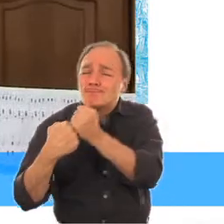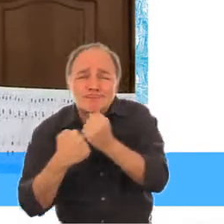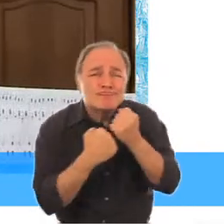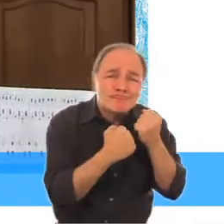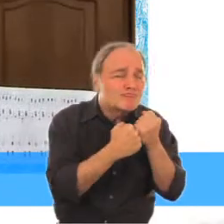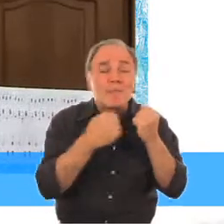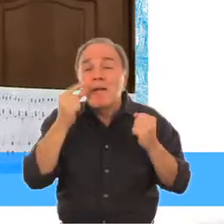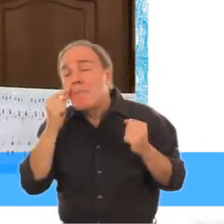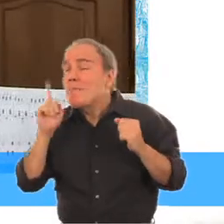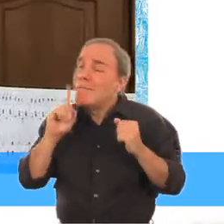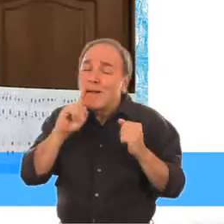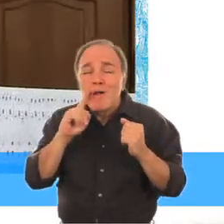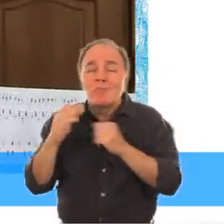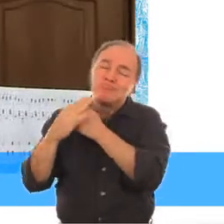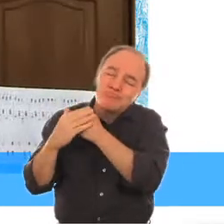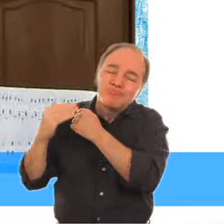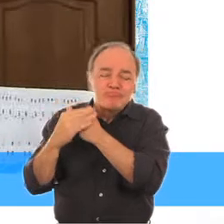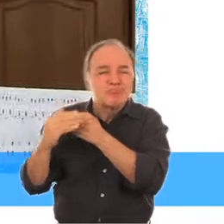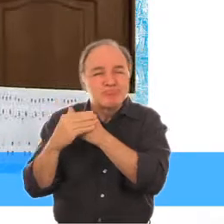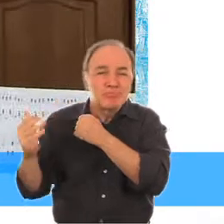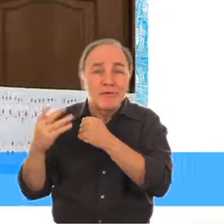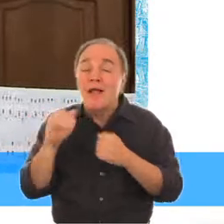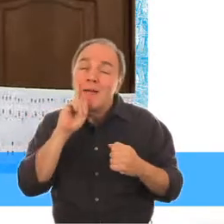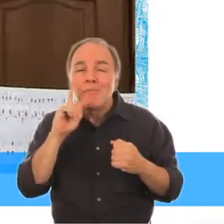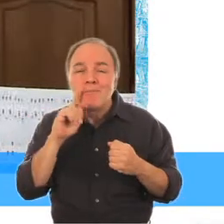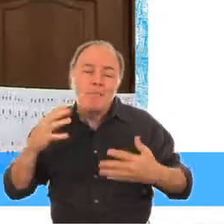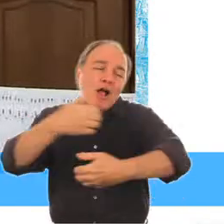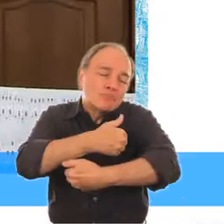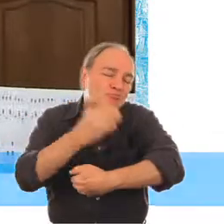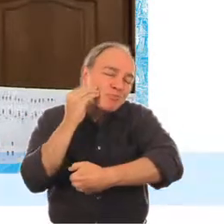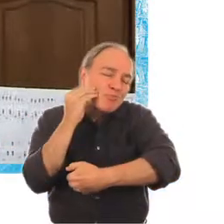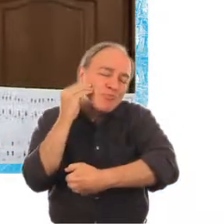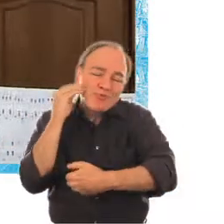palabras amables de los padres Los abrazos y besos de una madre